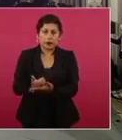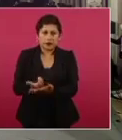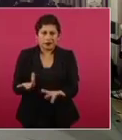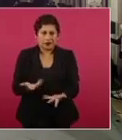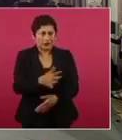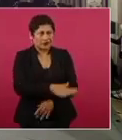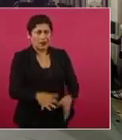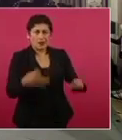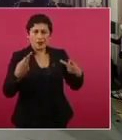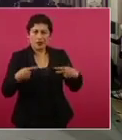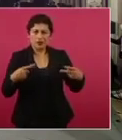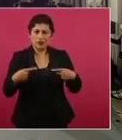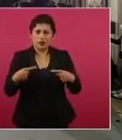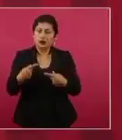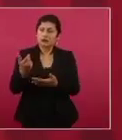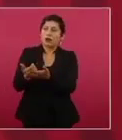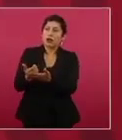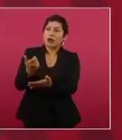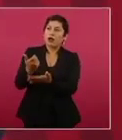ni bueno para nada.